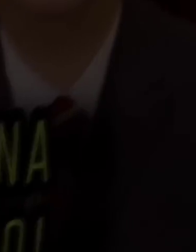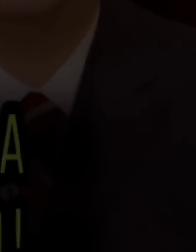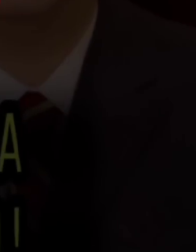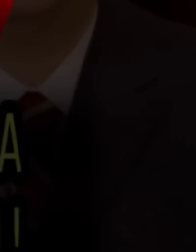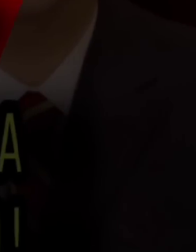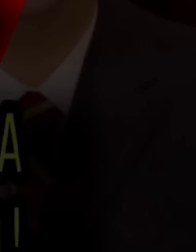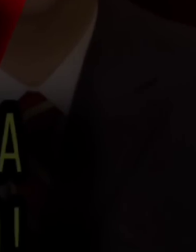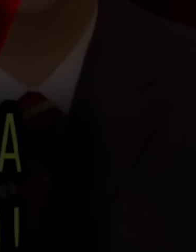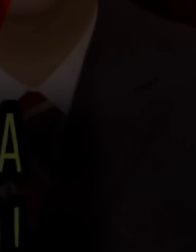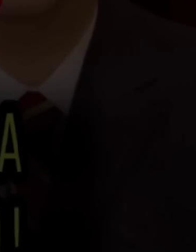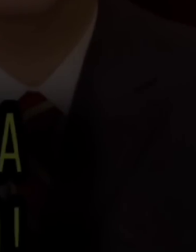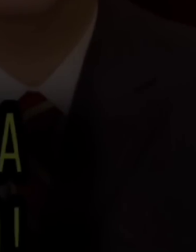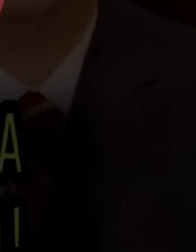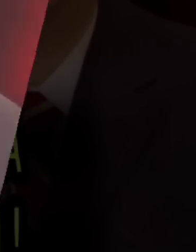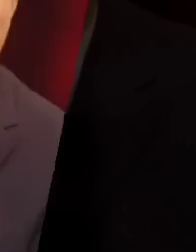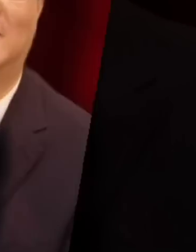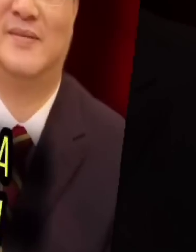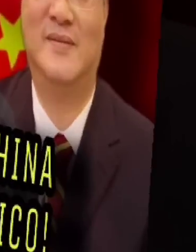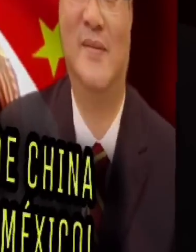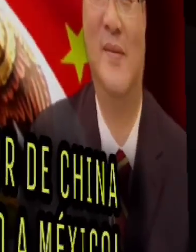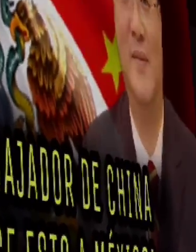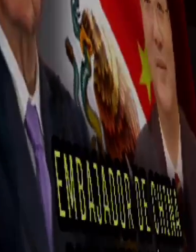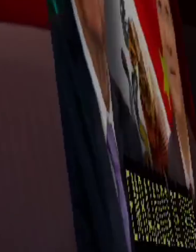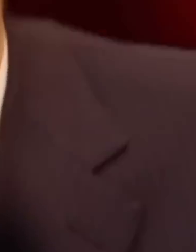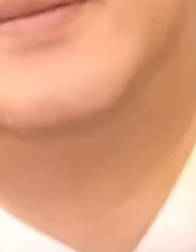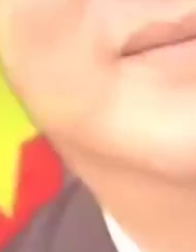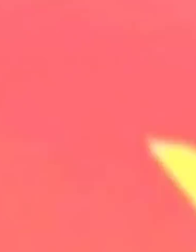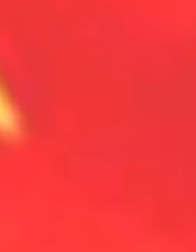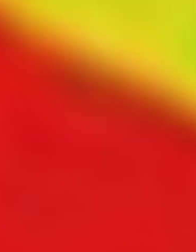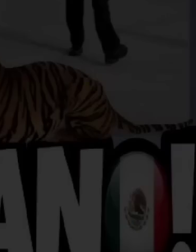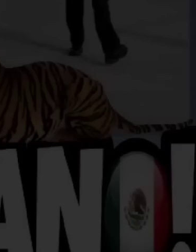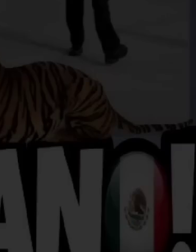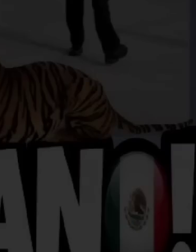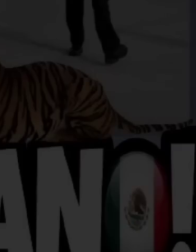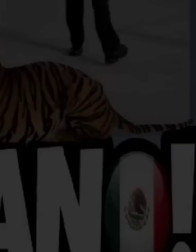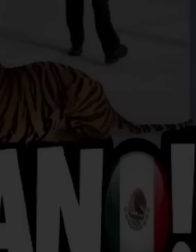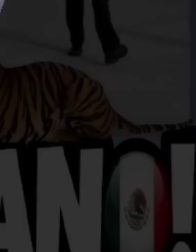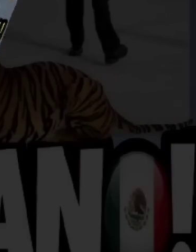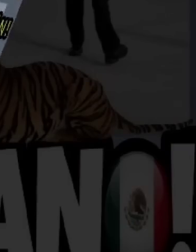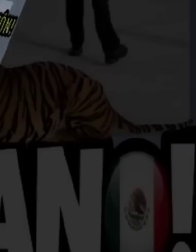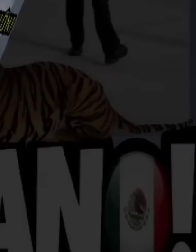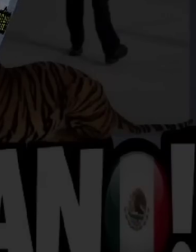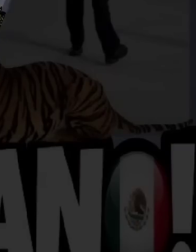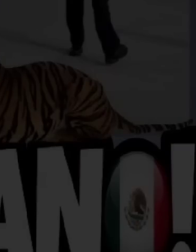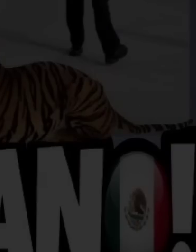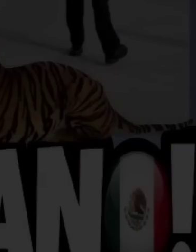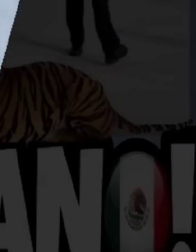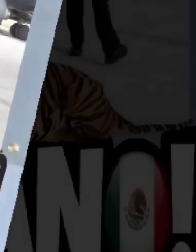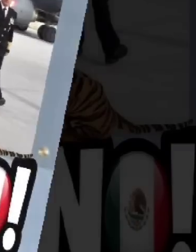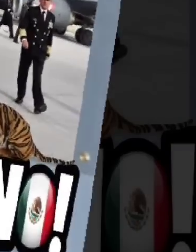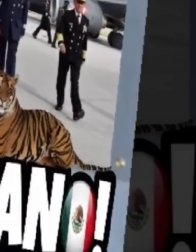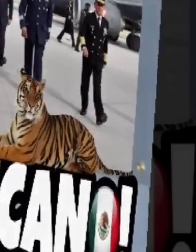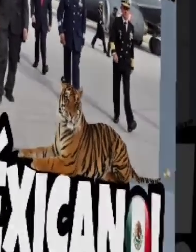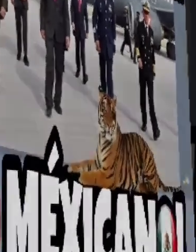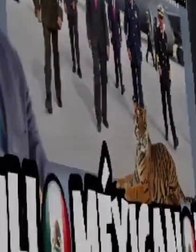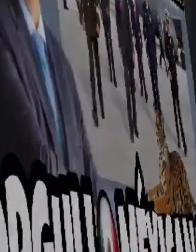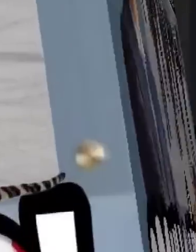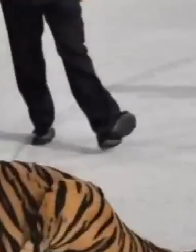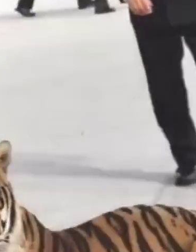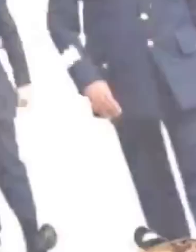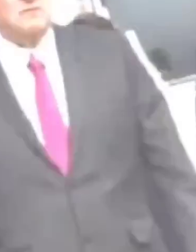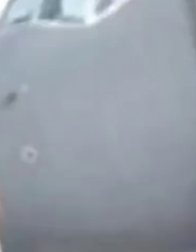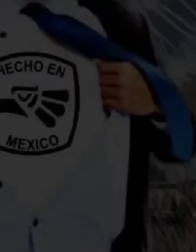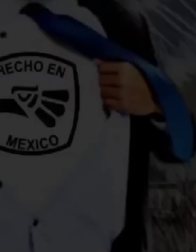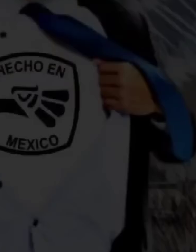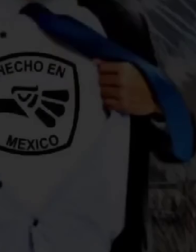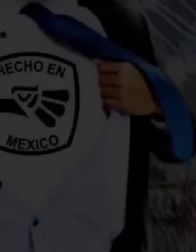El propósito es fortalecer el mercado interno, tratar de producir en